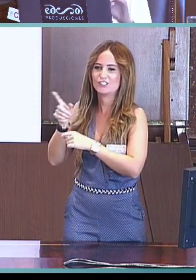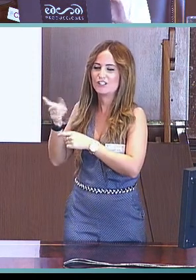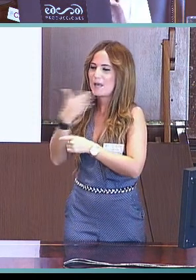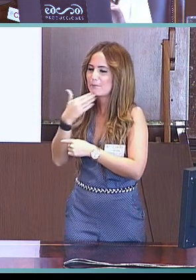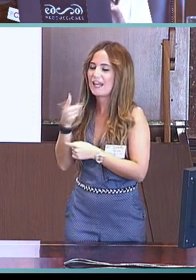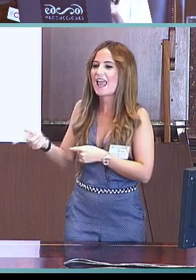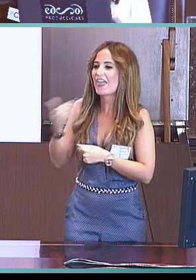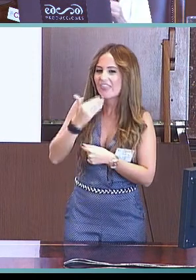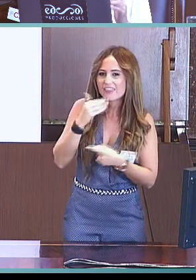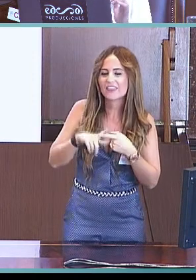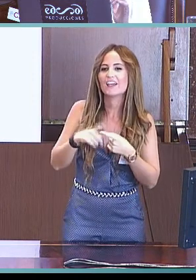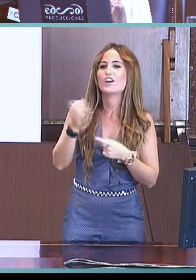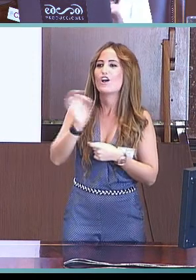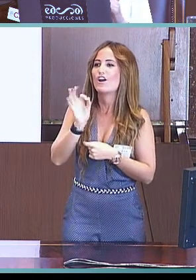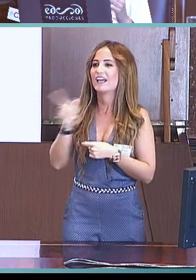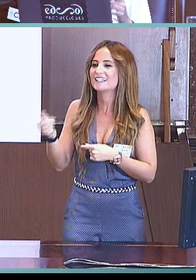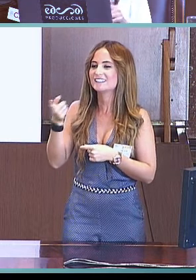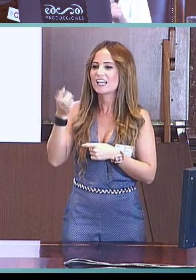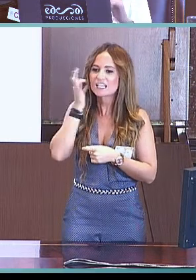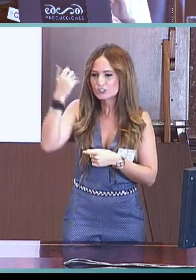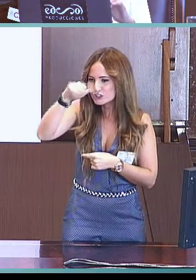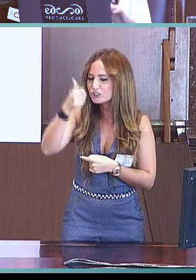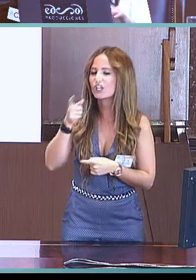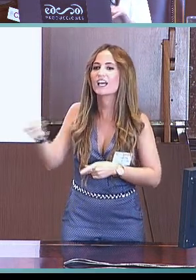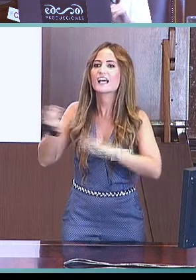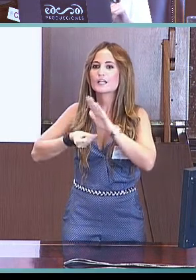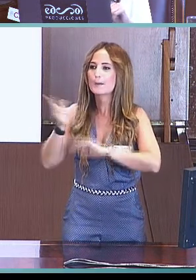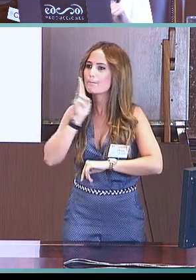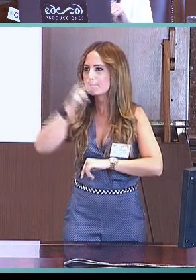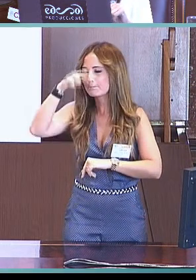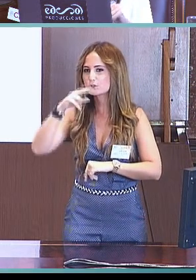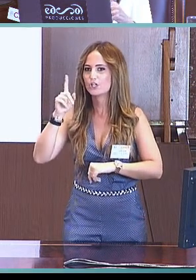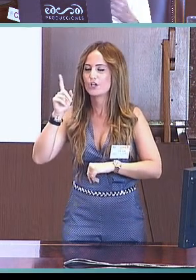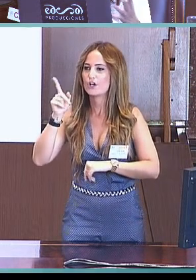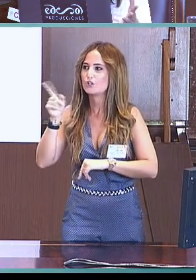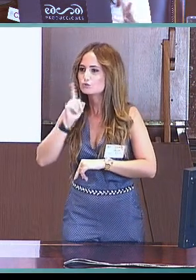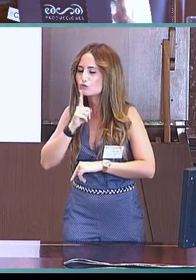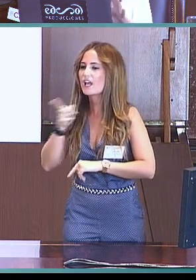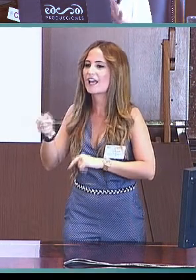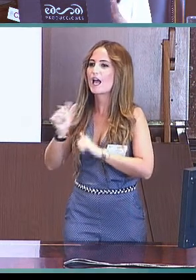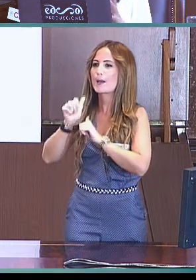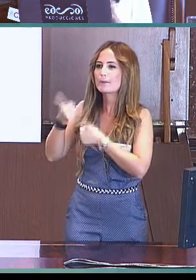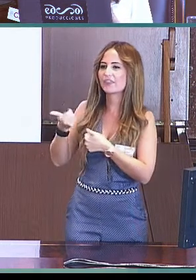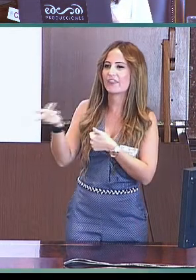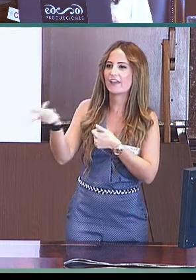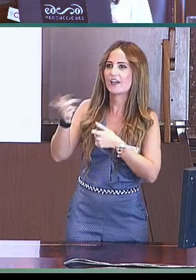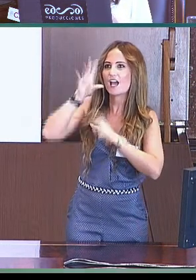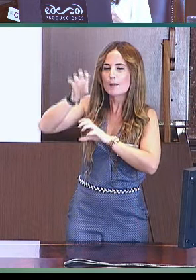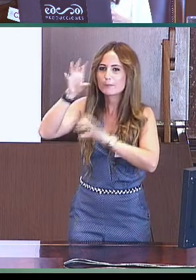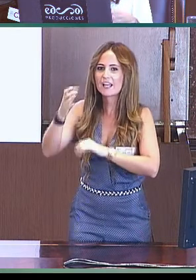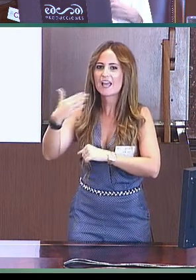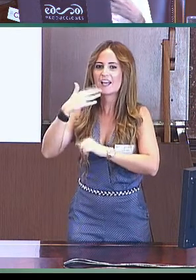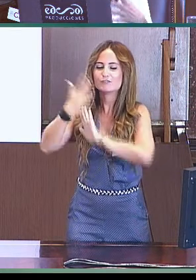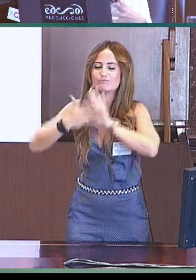cuestionario donde se preguntan datos sobre la edad, el sexo del niño, el desarrollo lingüístico percibido por su